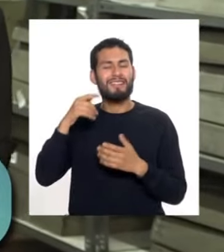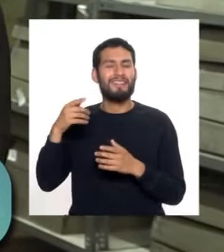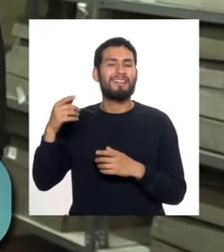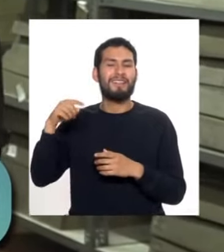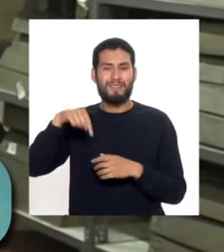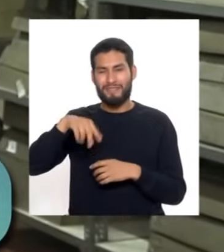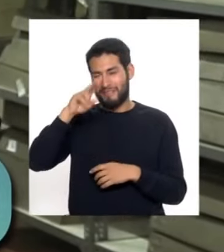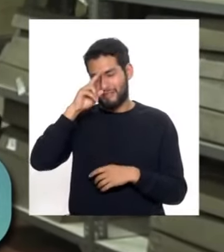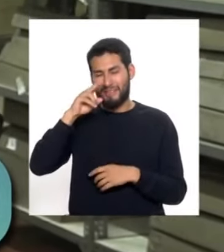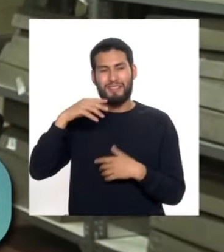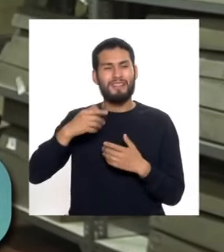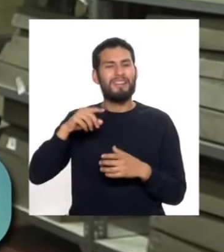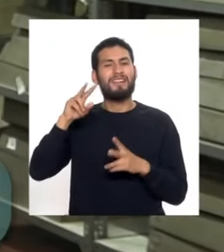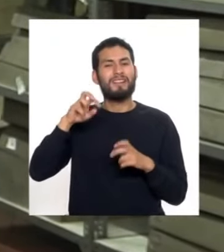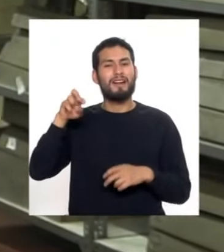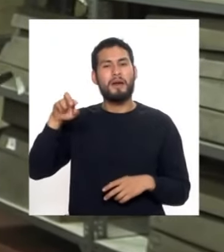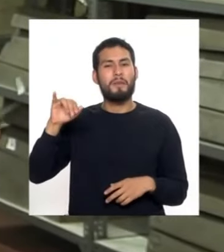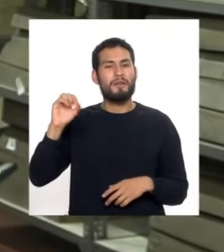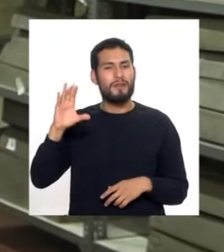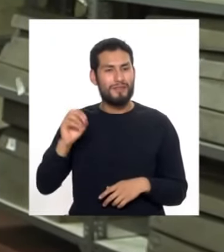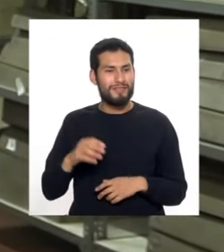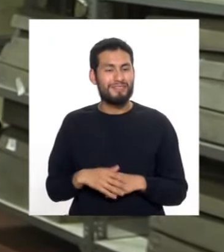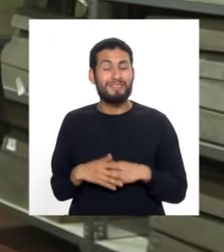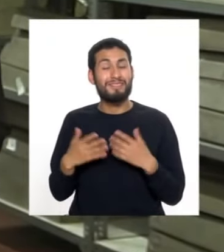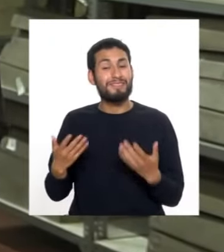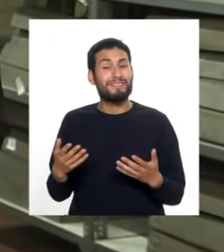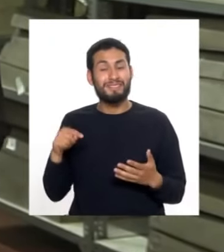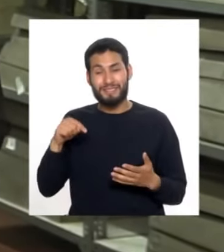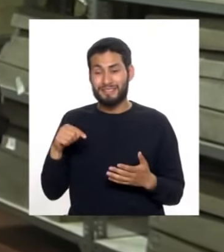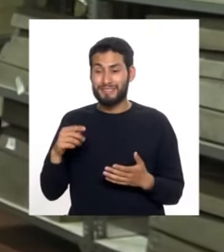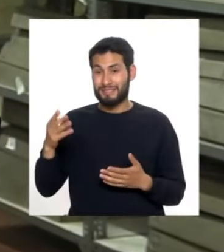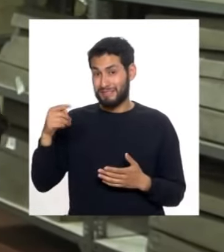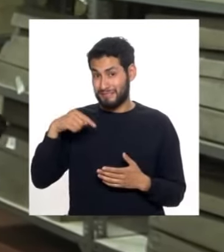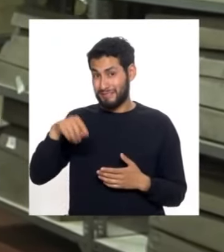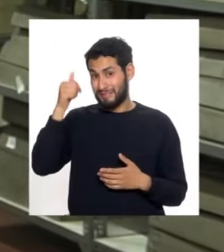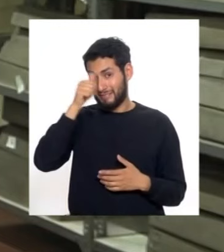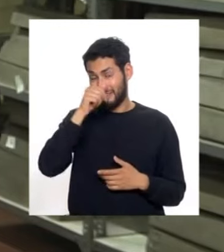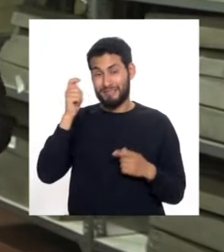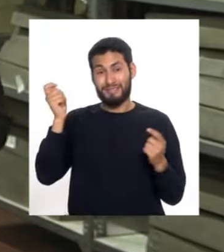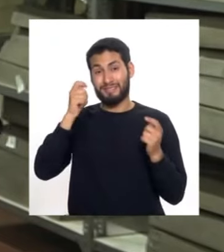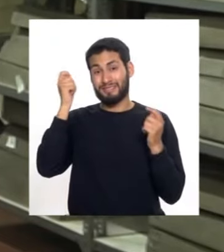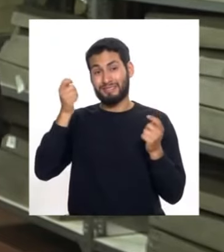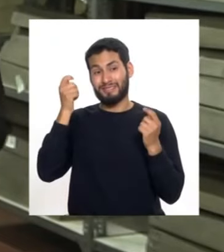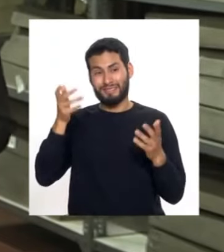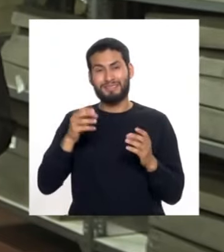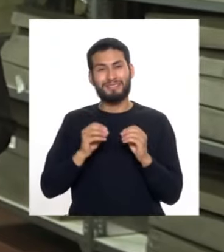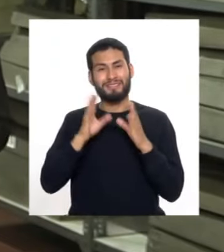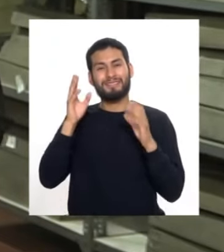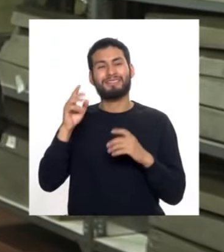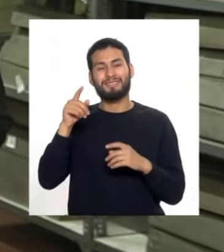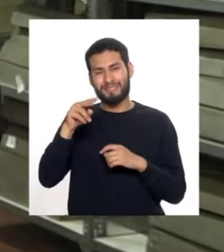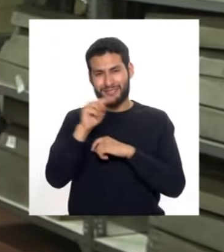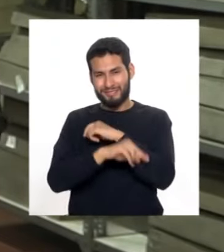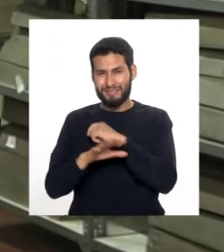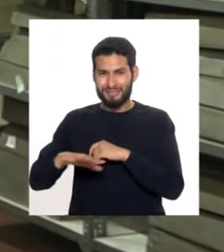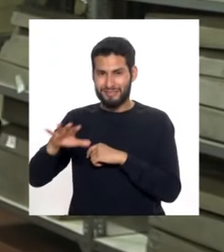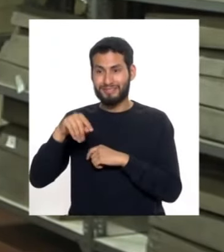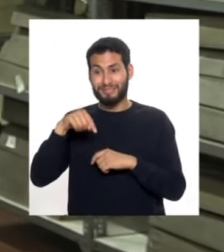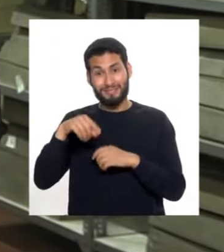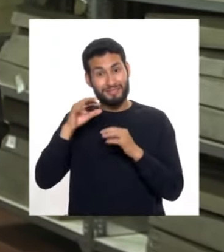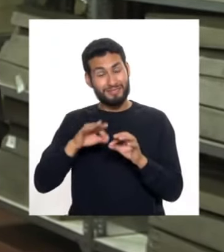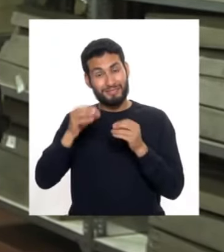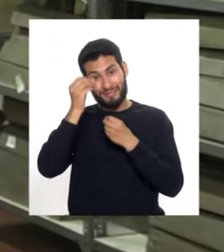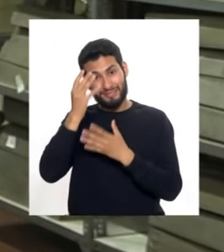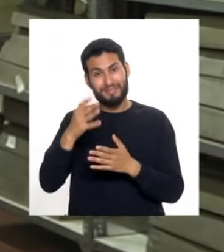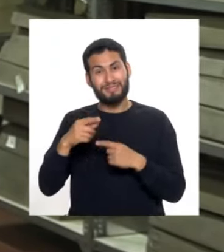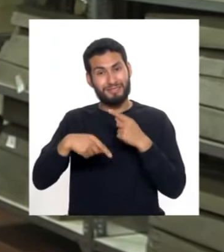de nuestro país, lo cual es el Pisco, y que precisamente este domingo estamos celebrando el Día a nivel nacional. Con esta importante